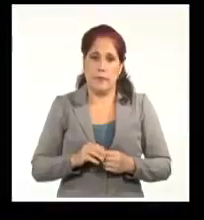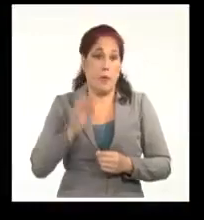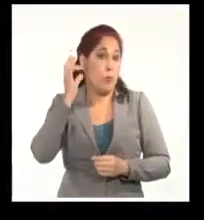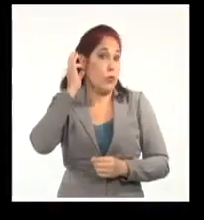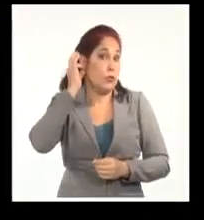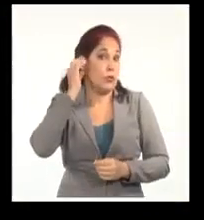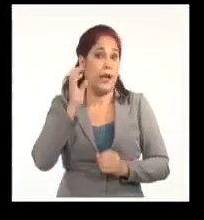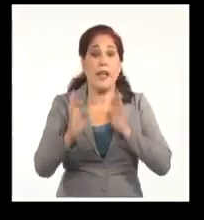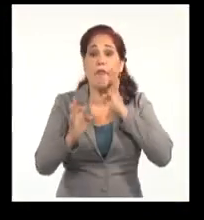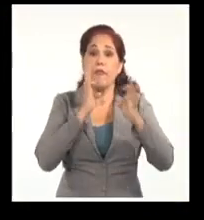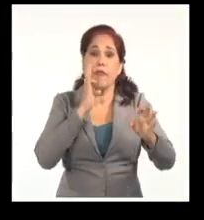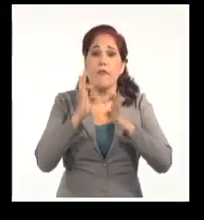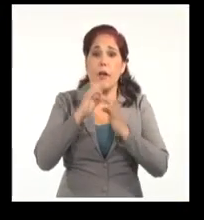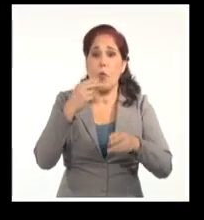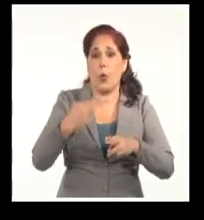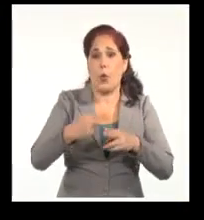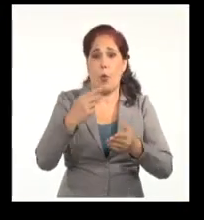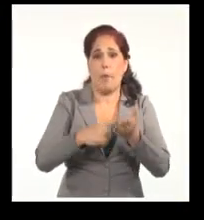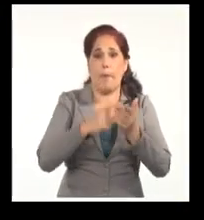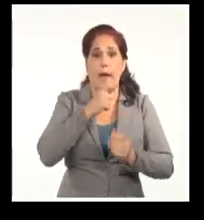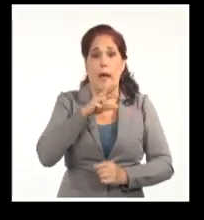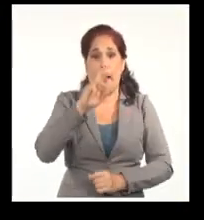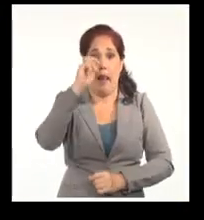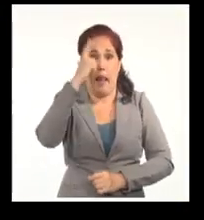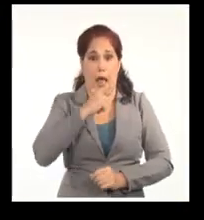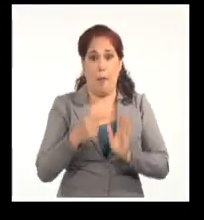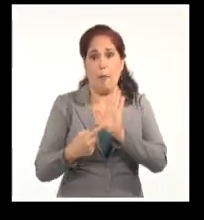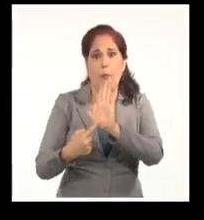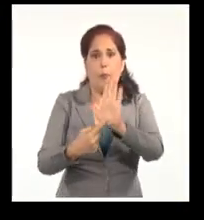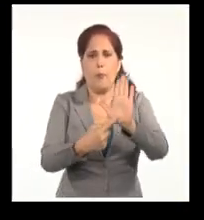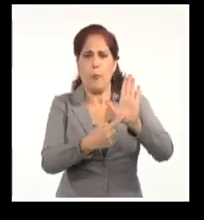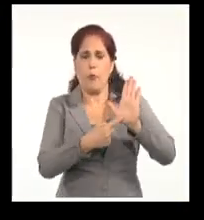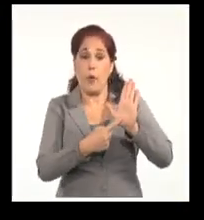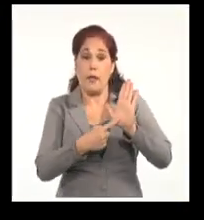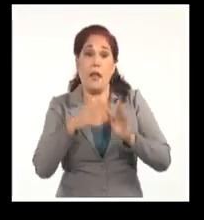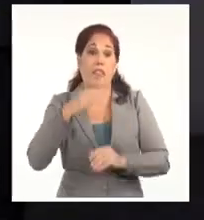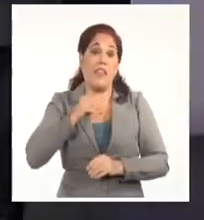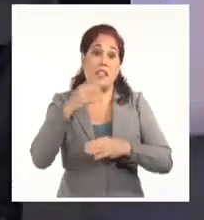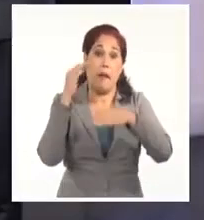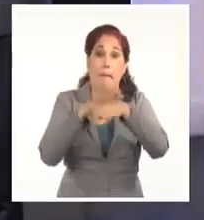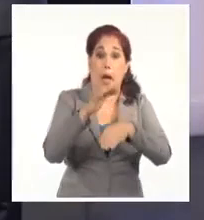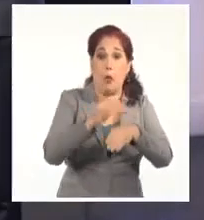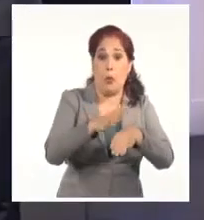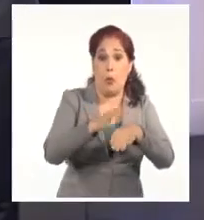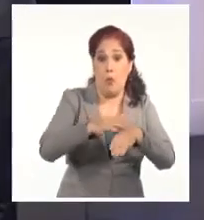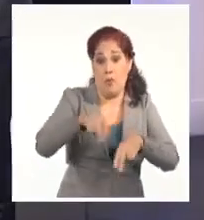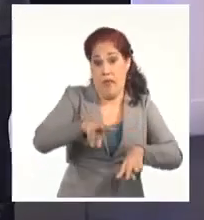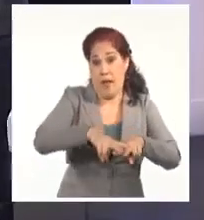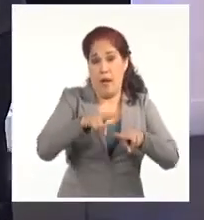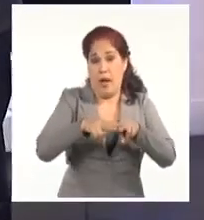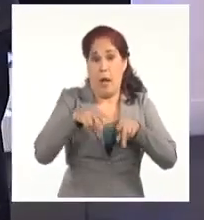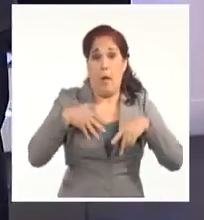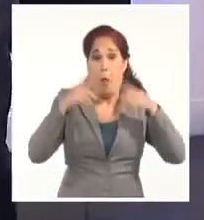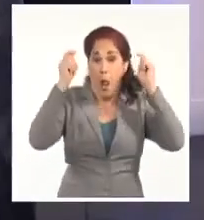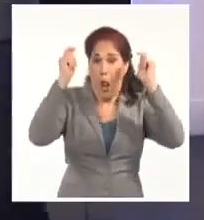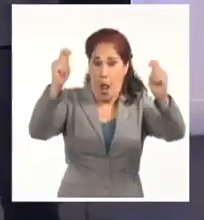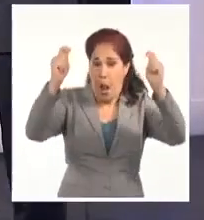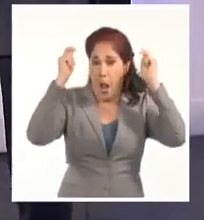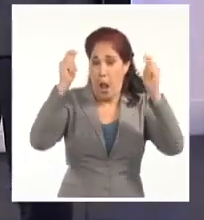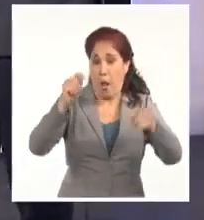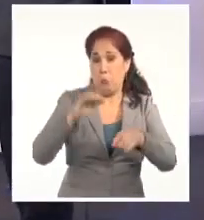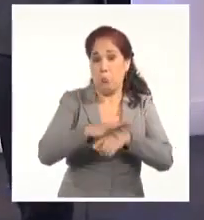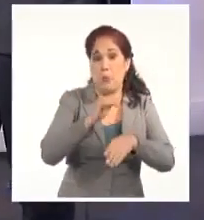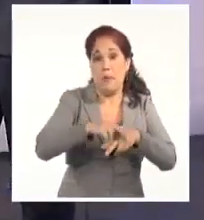Facebook, aquí está, aquí la tiene, muestra una imagen supuestamente del malecón habanero. Una muchedumbre dice en el malecón habanero,